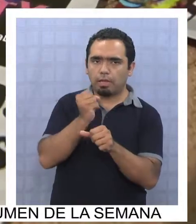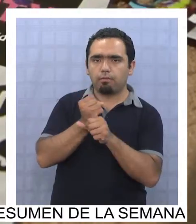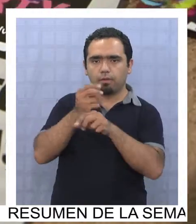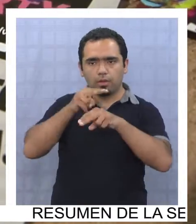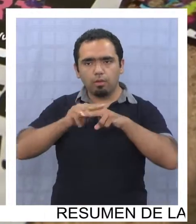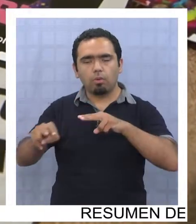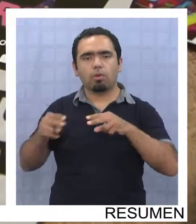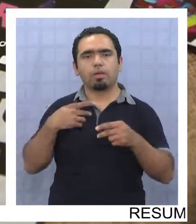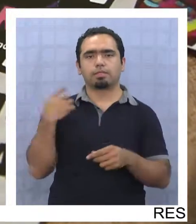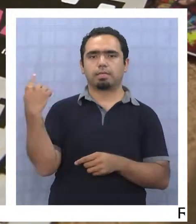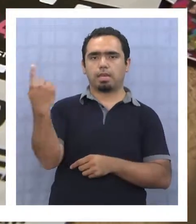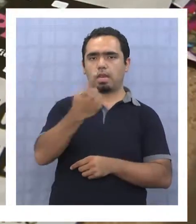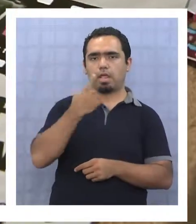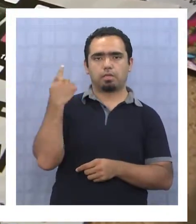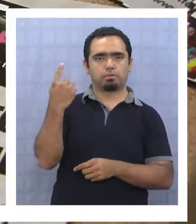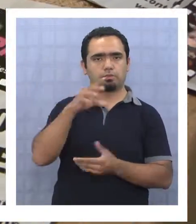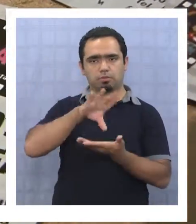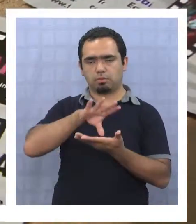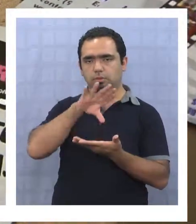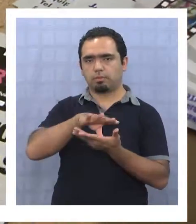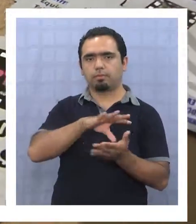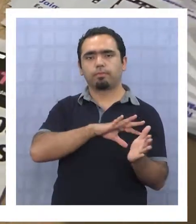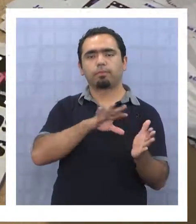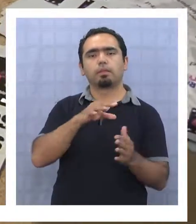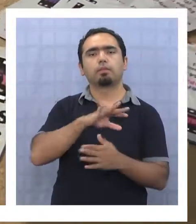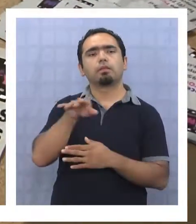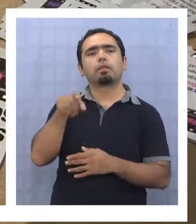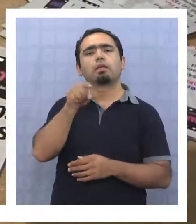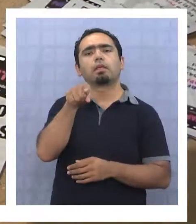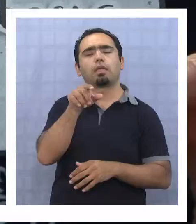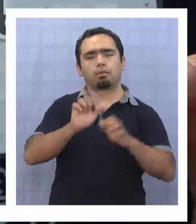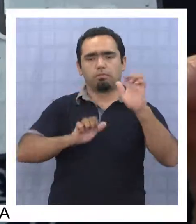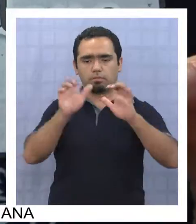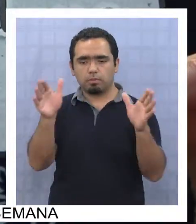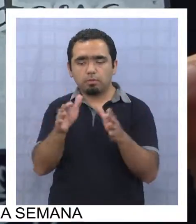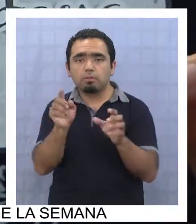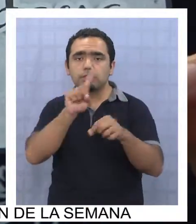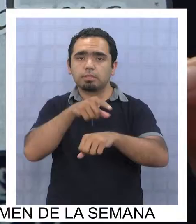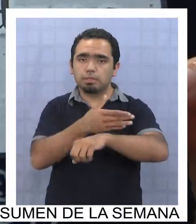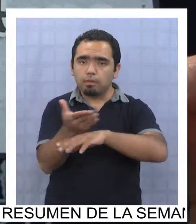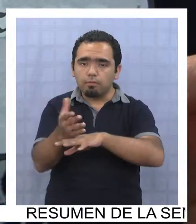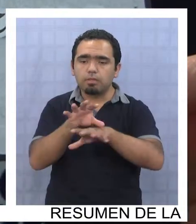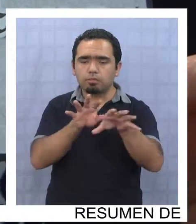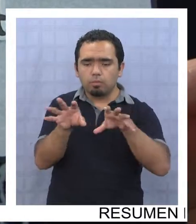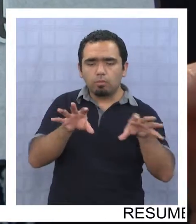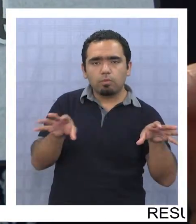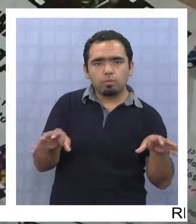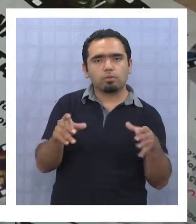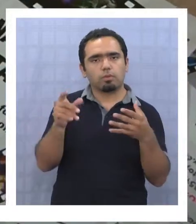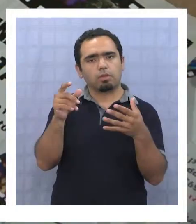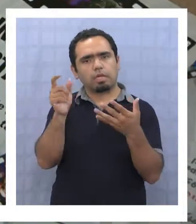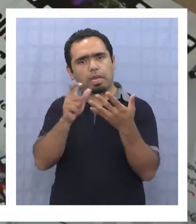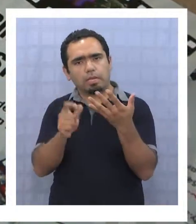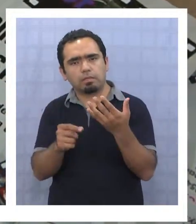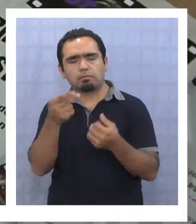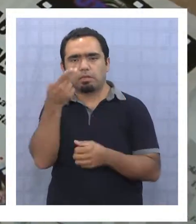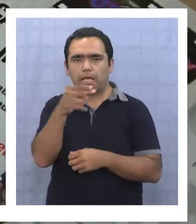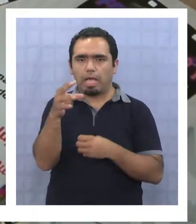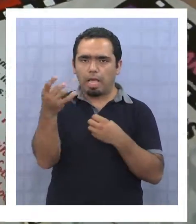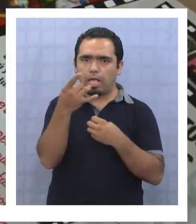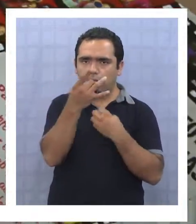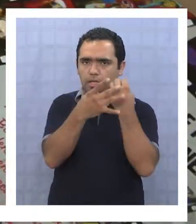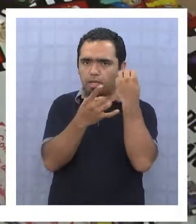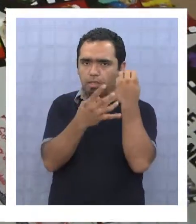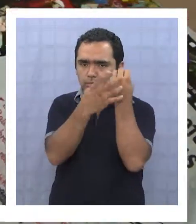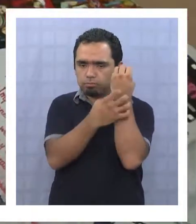generan a nivel nacional. Así también, ellos son los que pueden entregar servicios y productos característicos de cada zona o